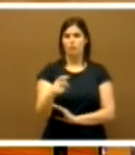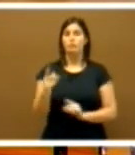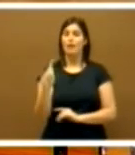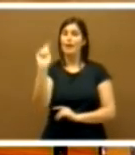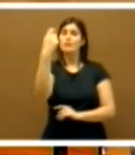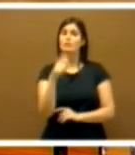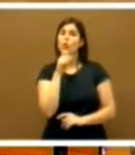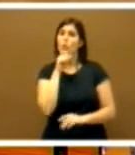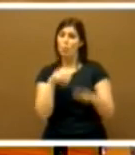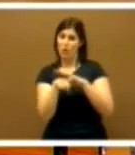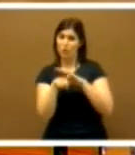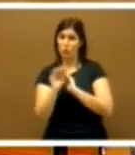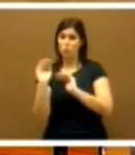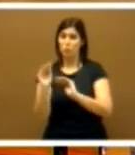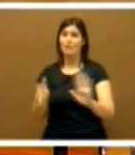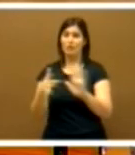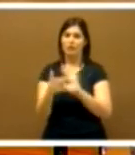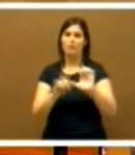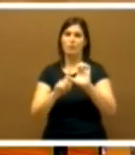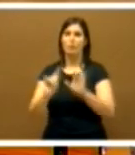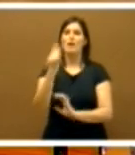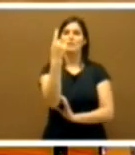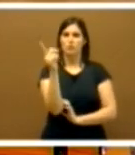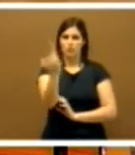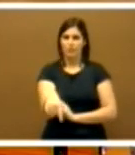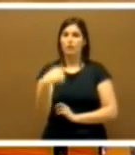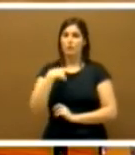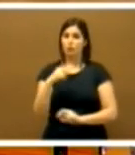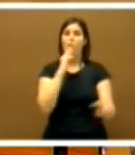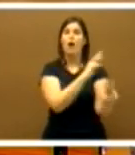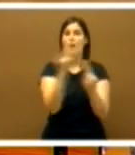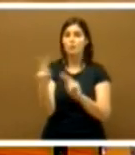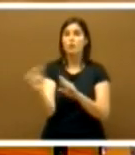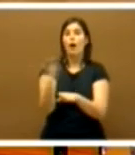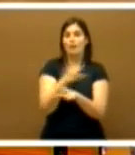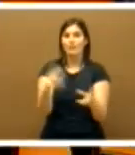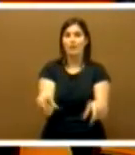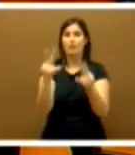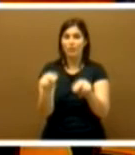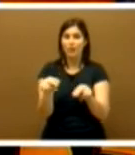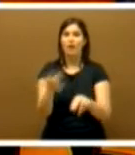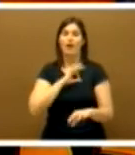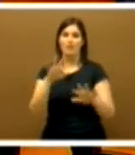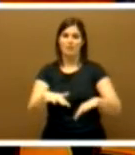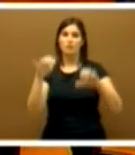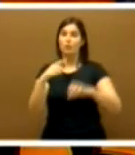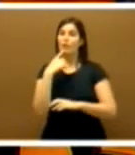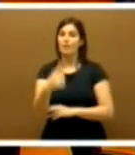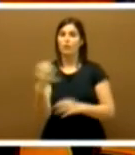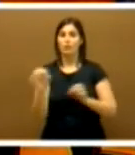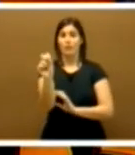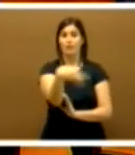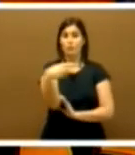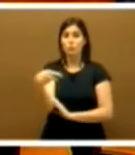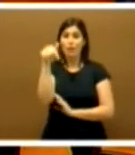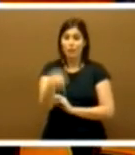gestión serán los éxitos de Extremadura y les traslado antes de levantar la sesión a sus señorías que del resultado